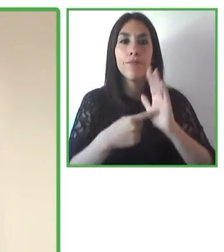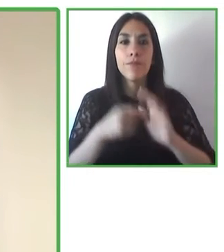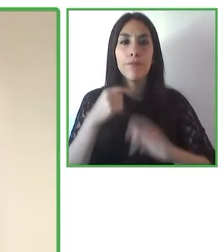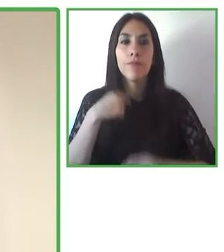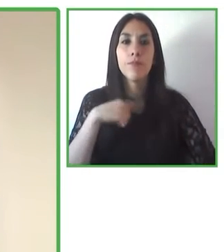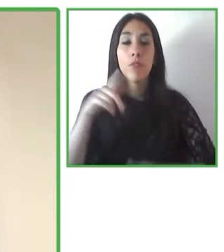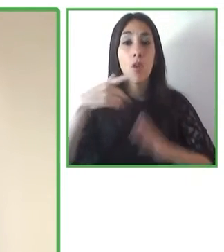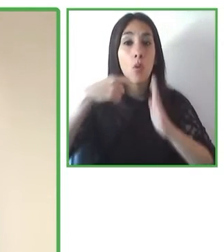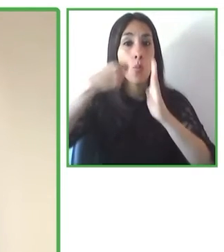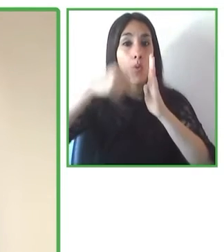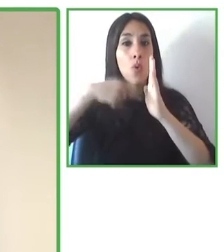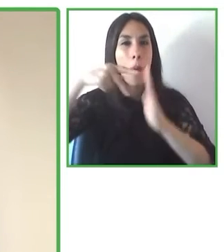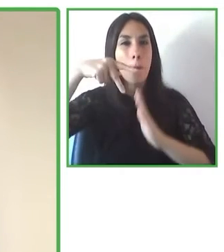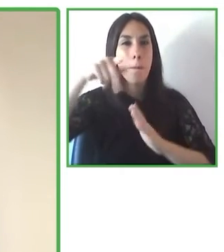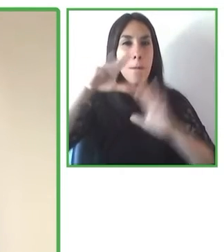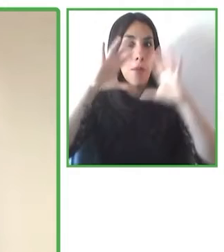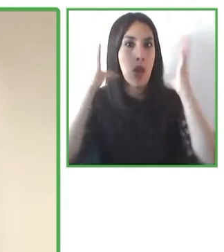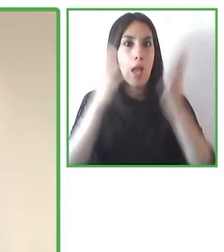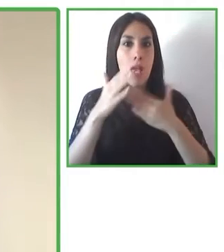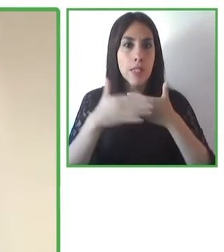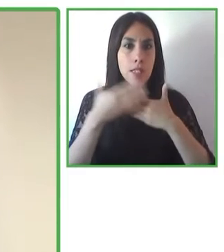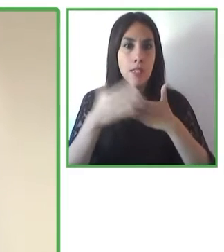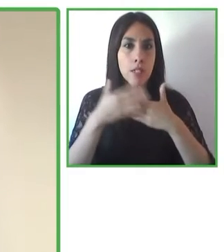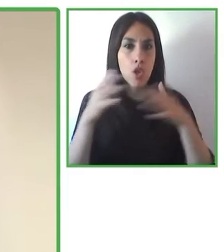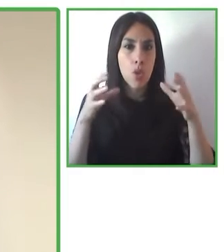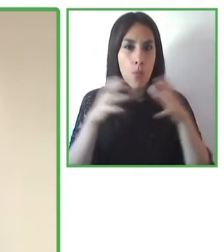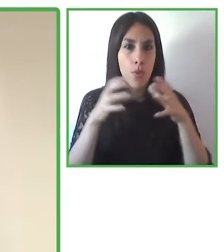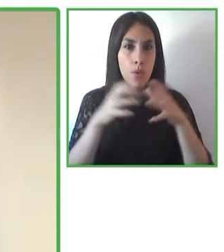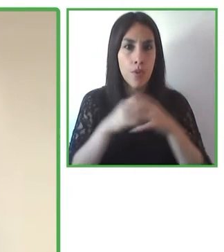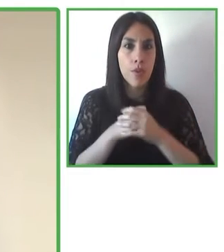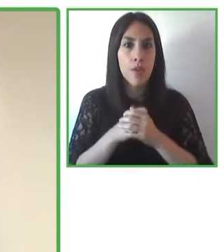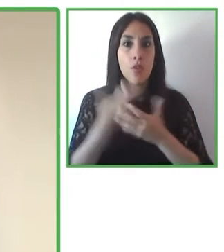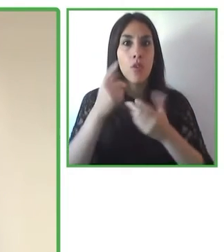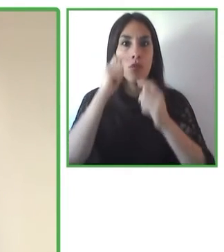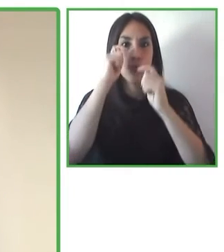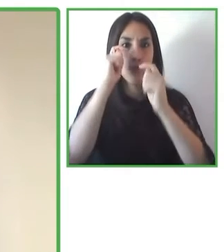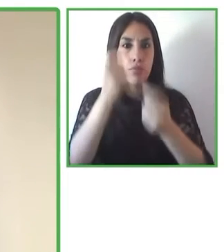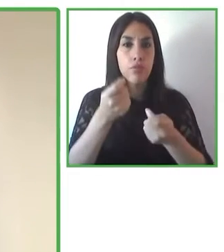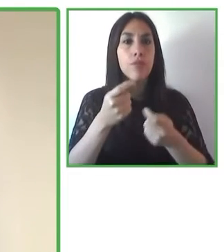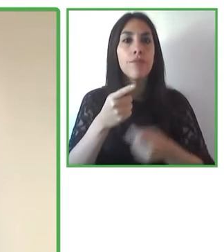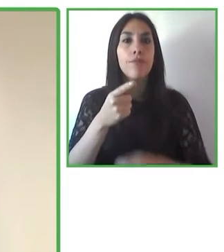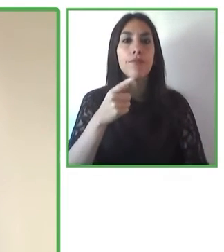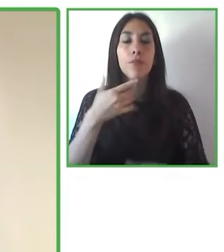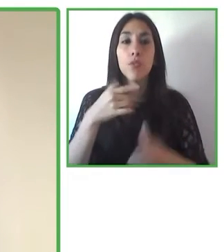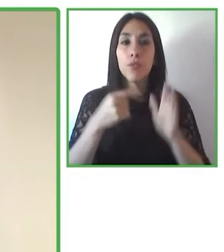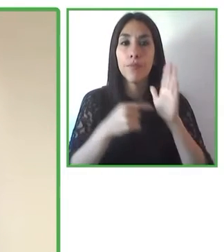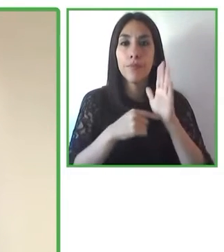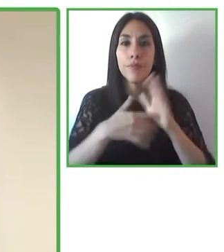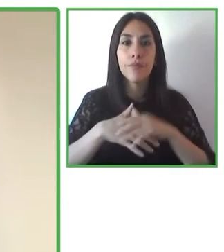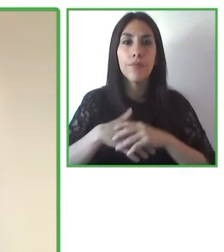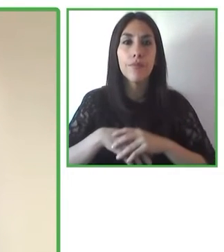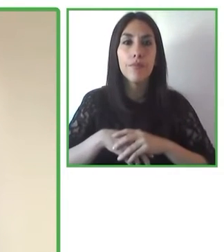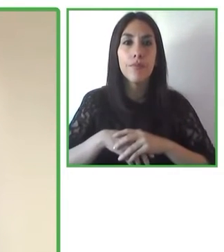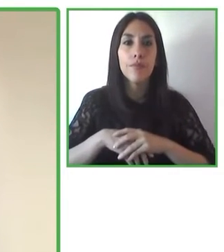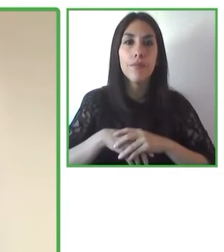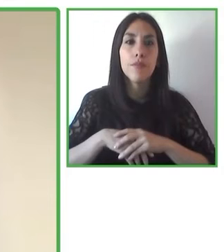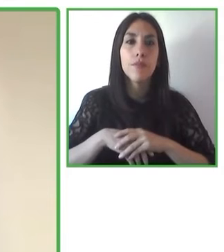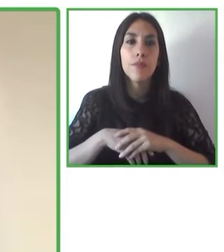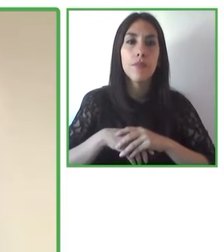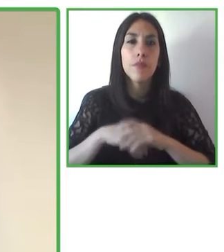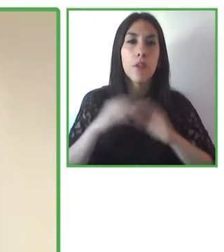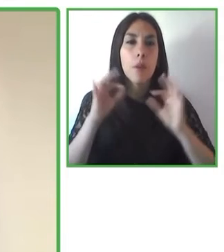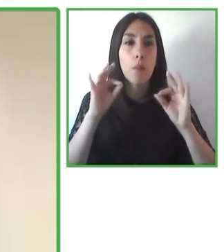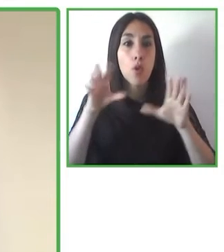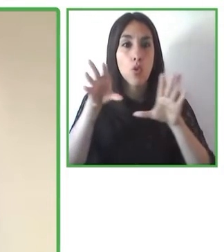organización de reconocido prestigio y con la que Plena Inclusión España lleva colaborando muchos años.